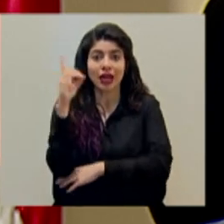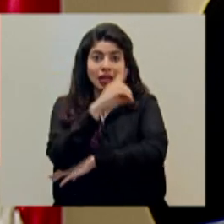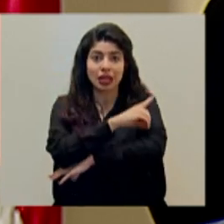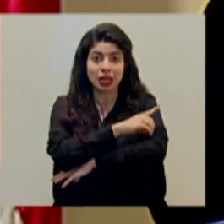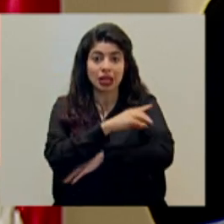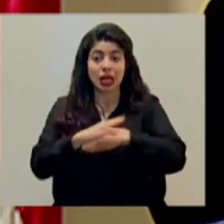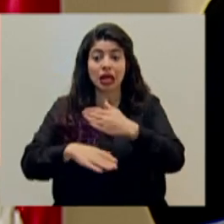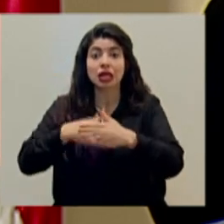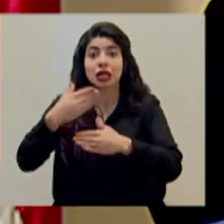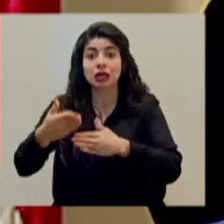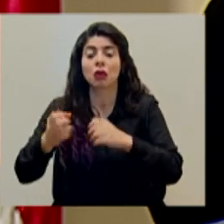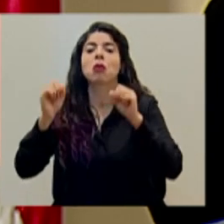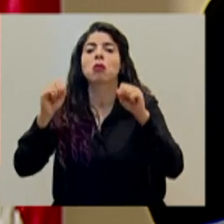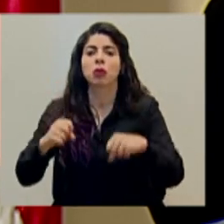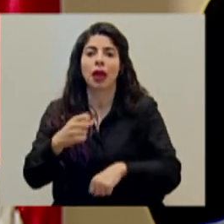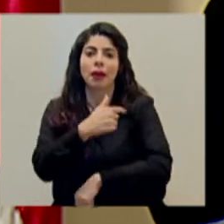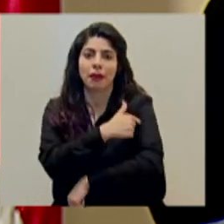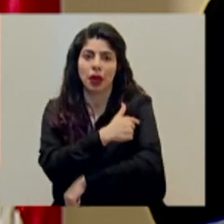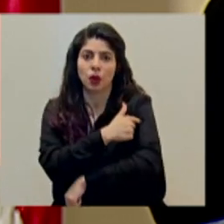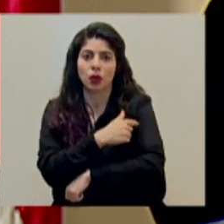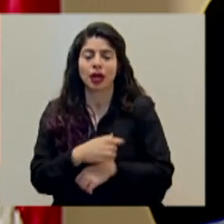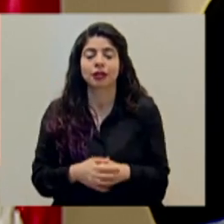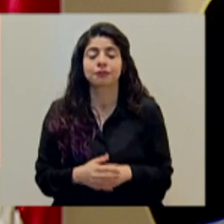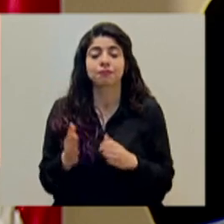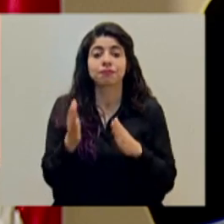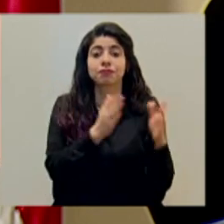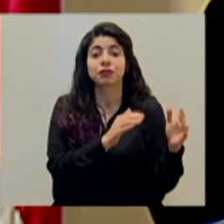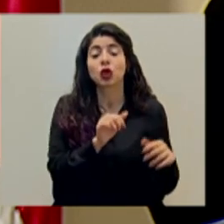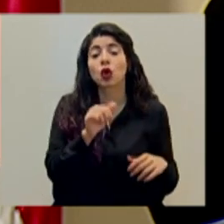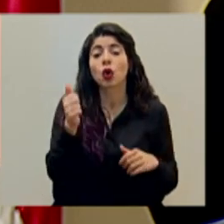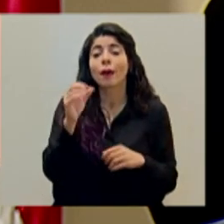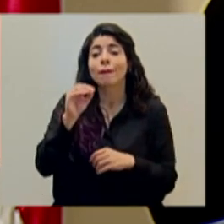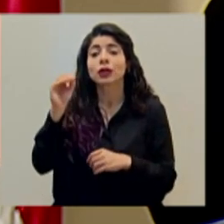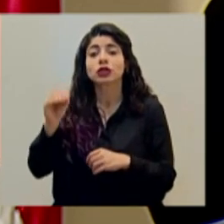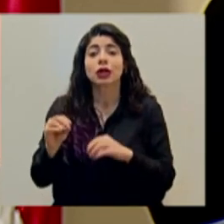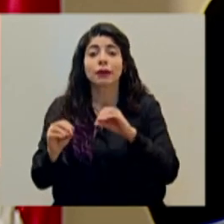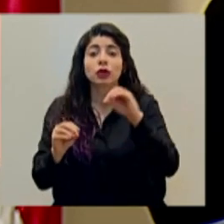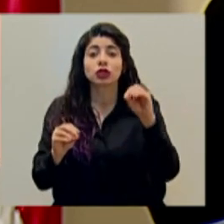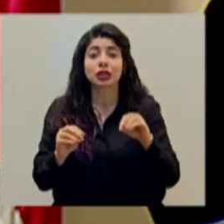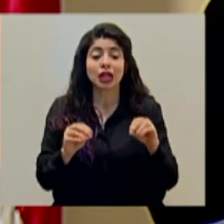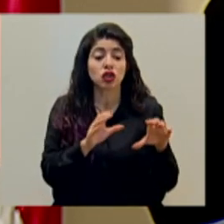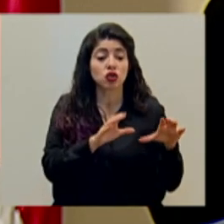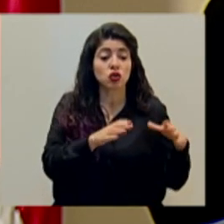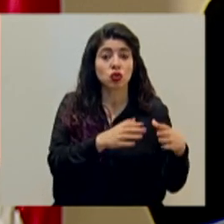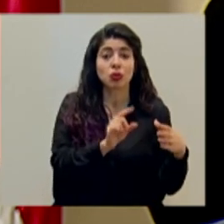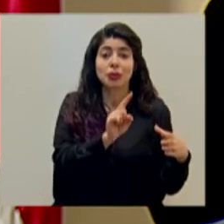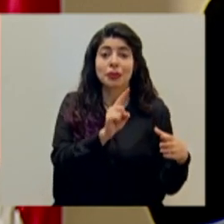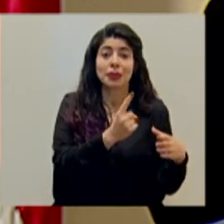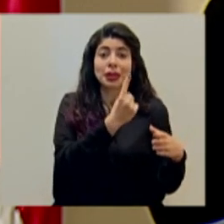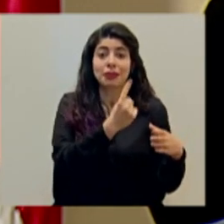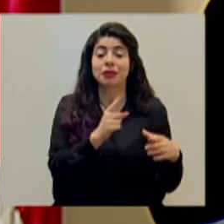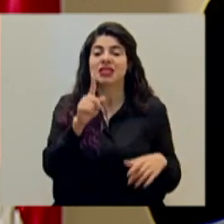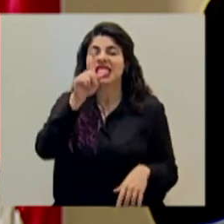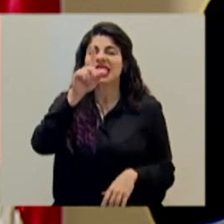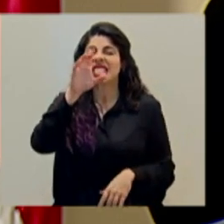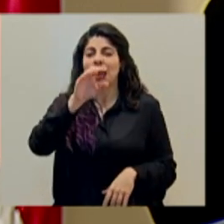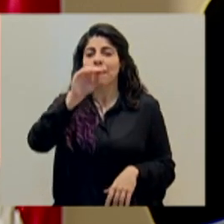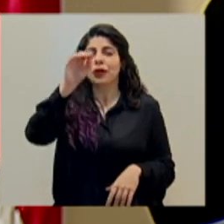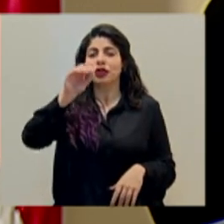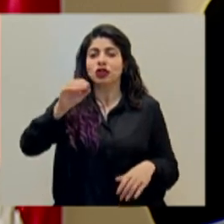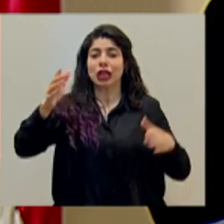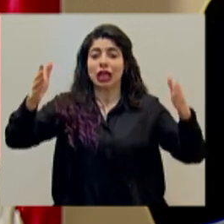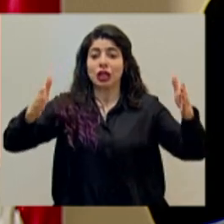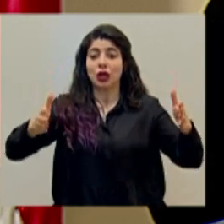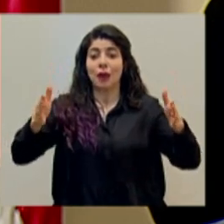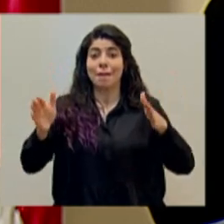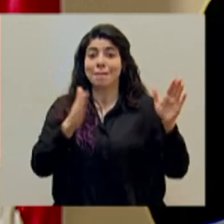la distribución en porcentajes de acuerdo a los grupos que dio el doctor Arroba, quedado el primer grupo del 100%, digamos, de lo que se va